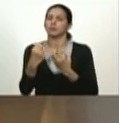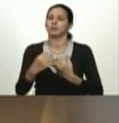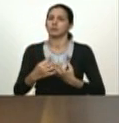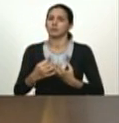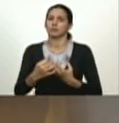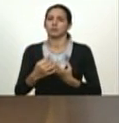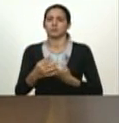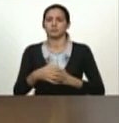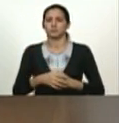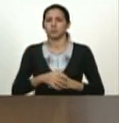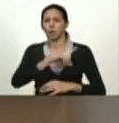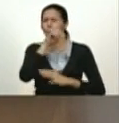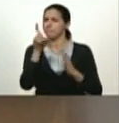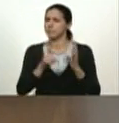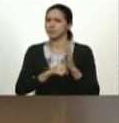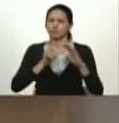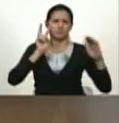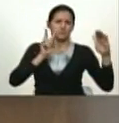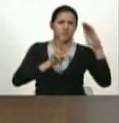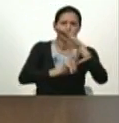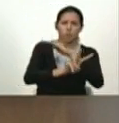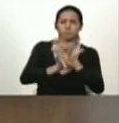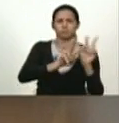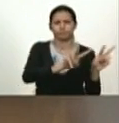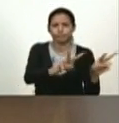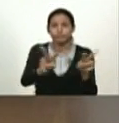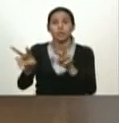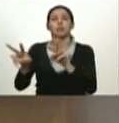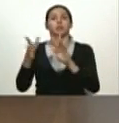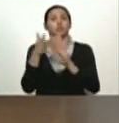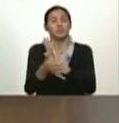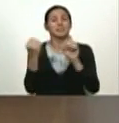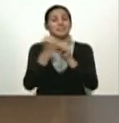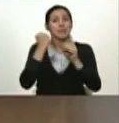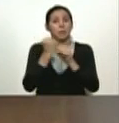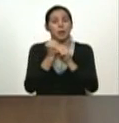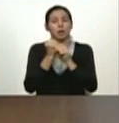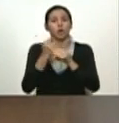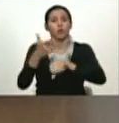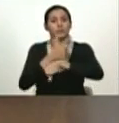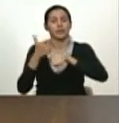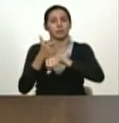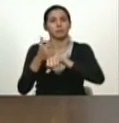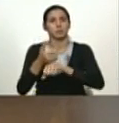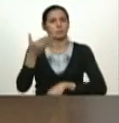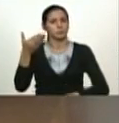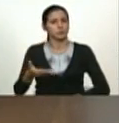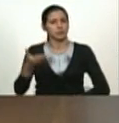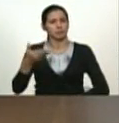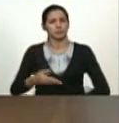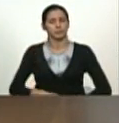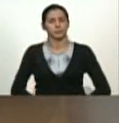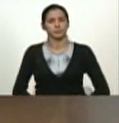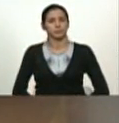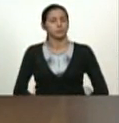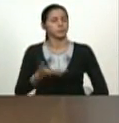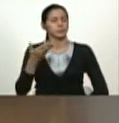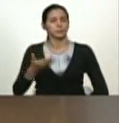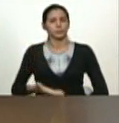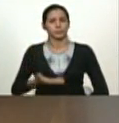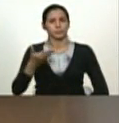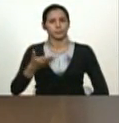integrado holístico de la labor revolucionaria y de la labor de gobierno es clave es fundamental